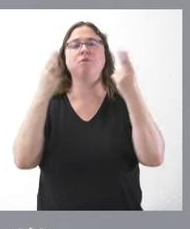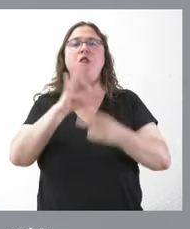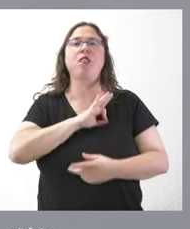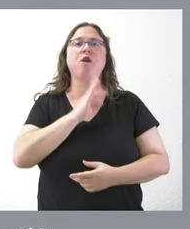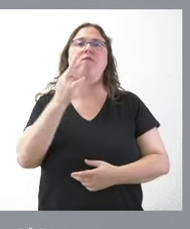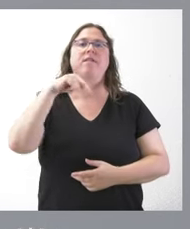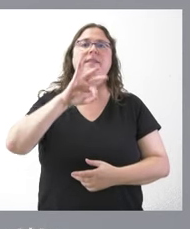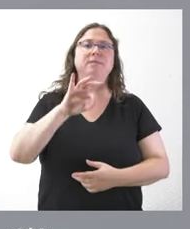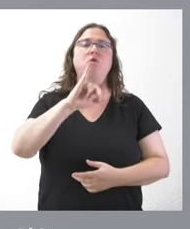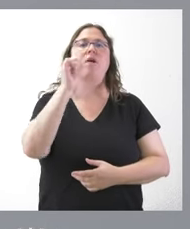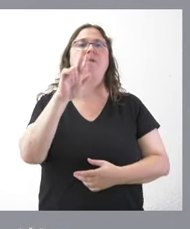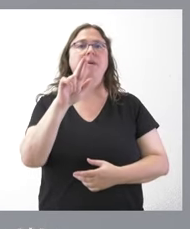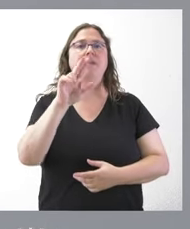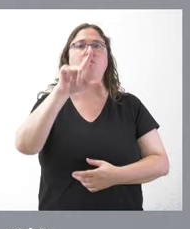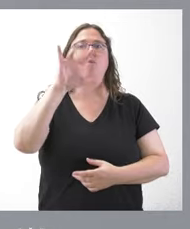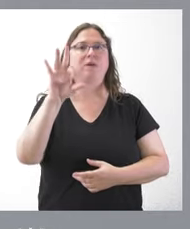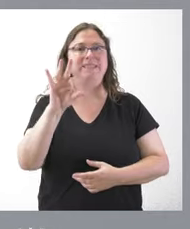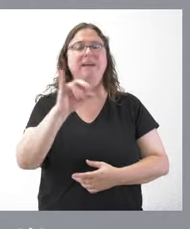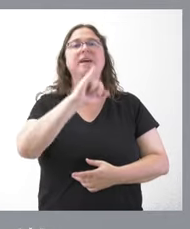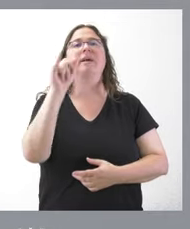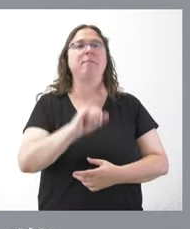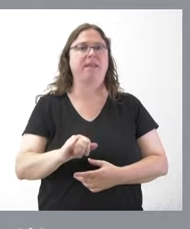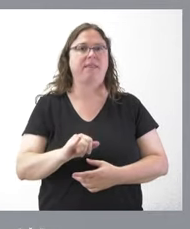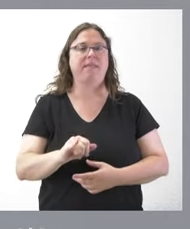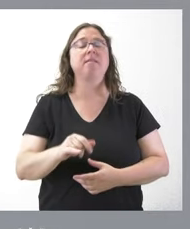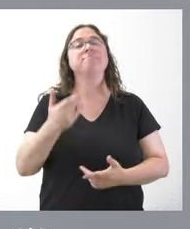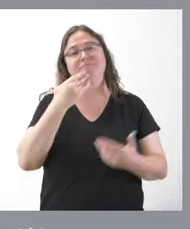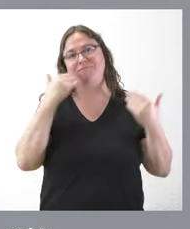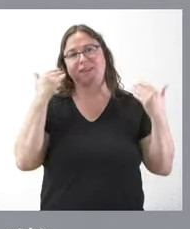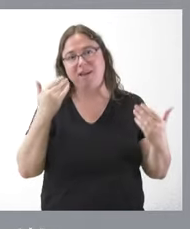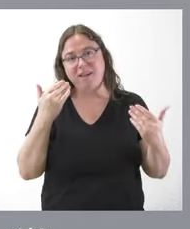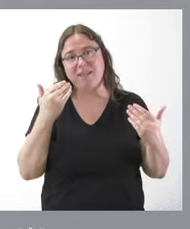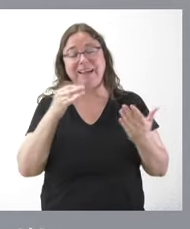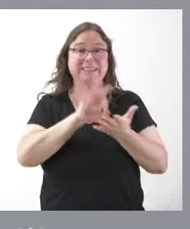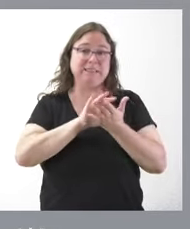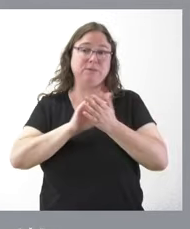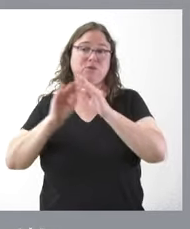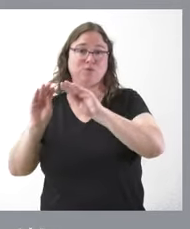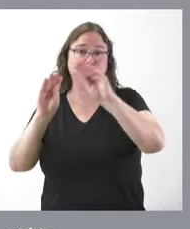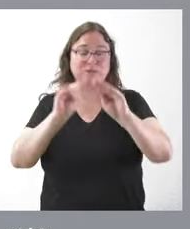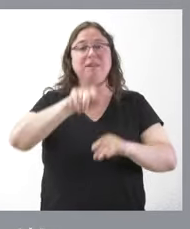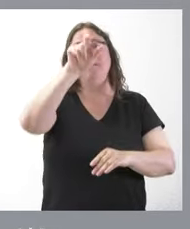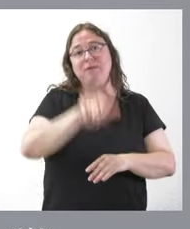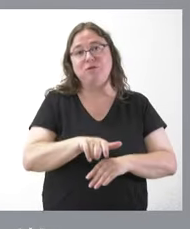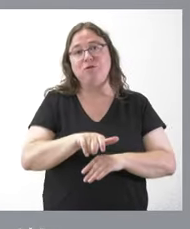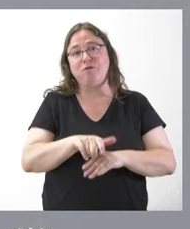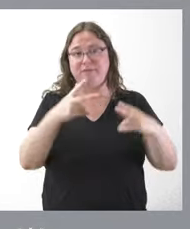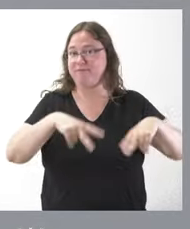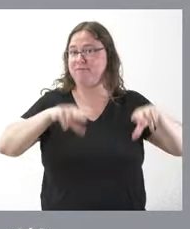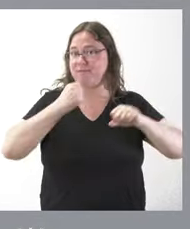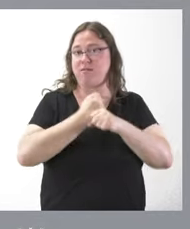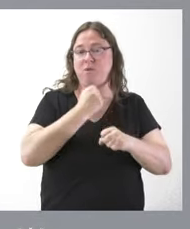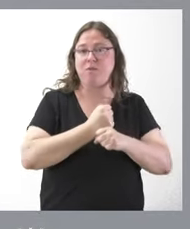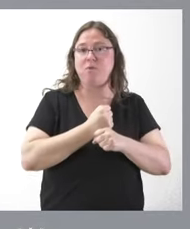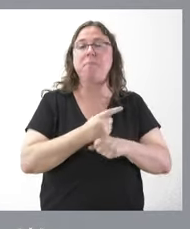Francisco Javier Luis Jiménez. Por tanto, agradecemos los servicios prestados a las personas que han finalizado su tarea